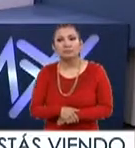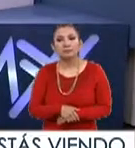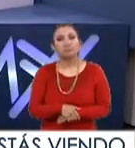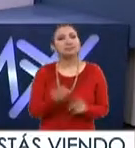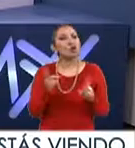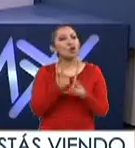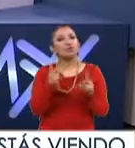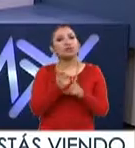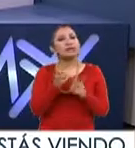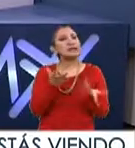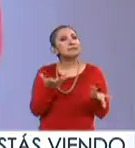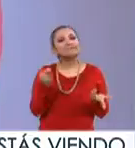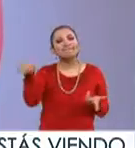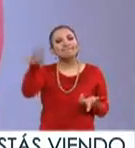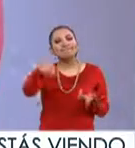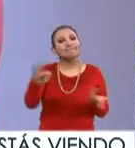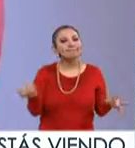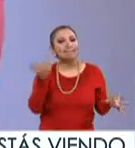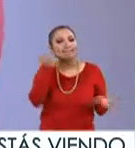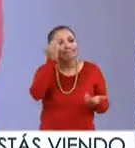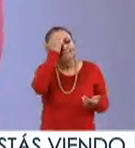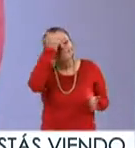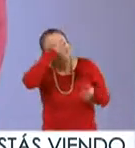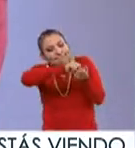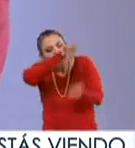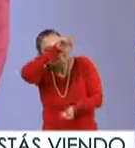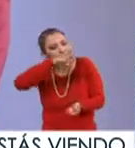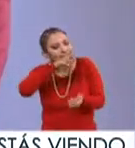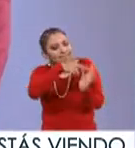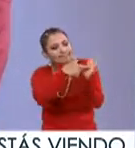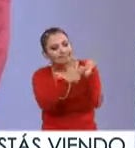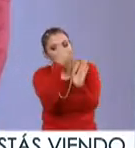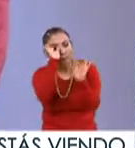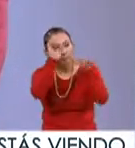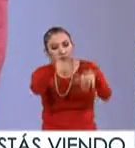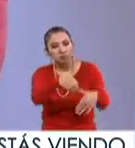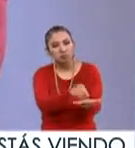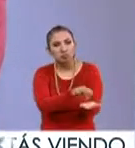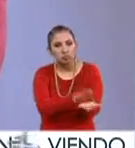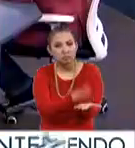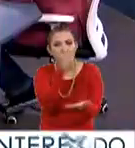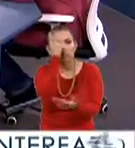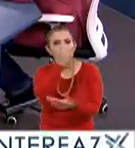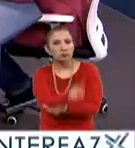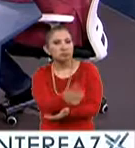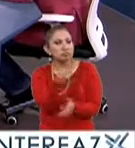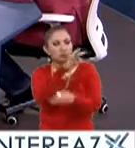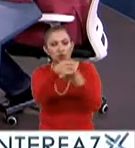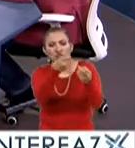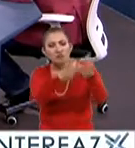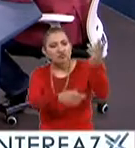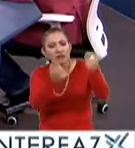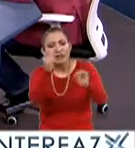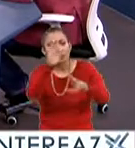¿Dónde pueden conocer los detalles, los requisitos para la inscripción? ¿Tienen todos